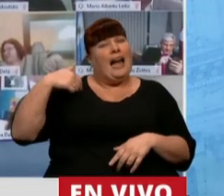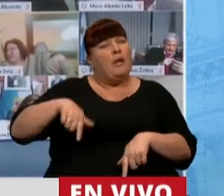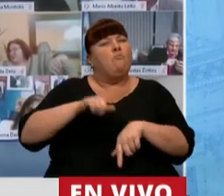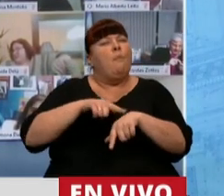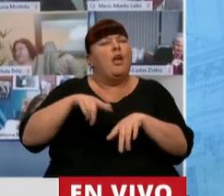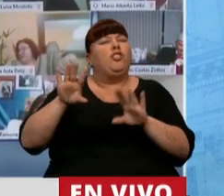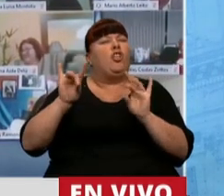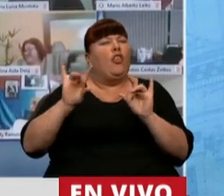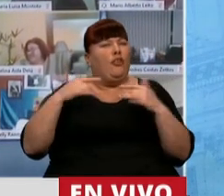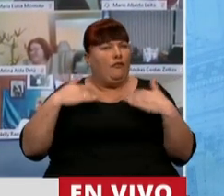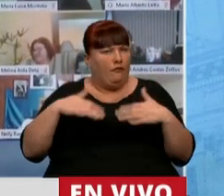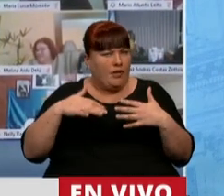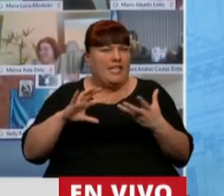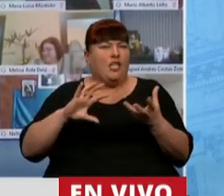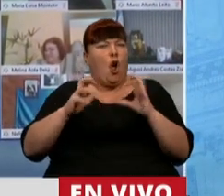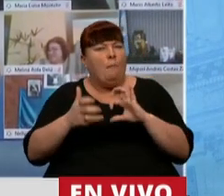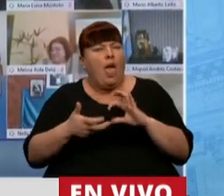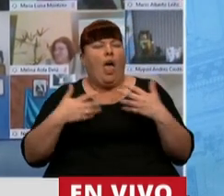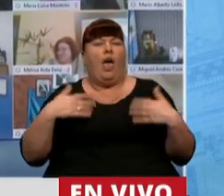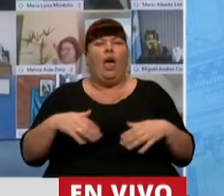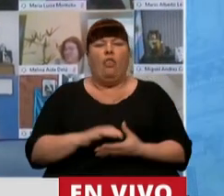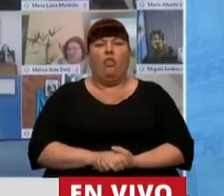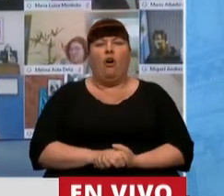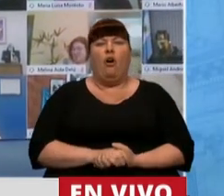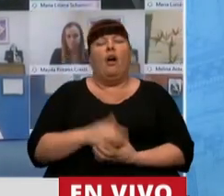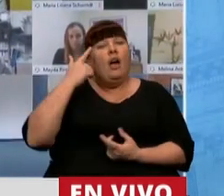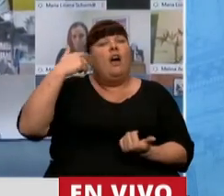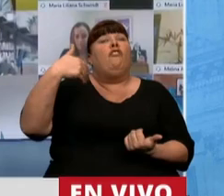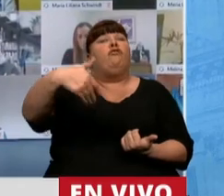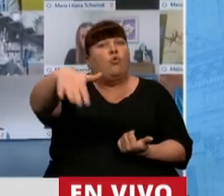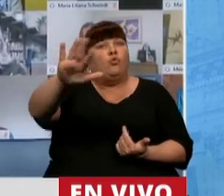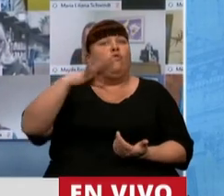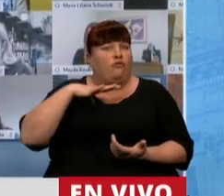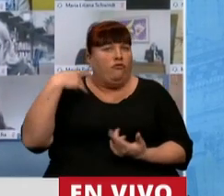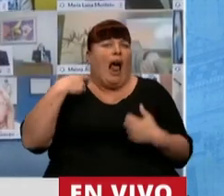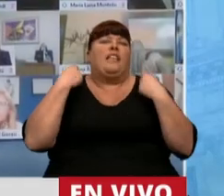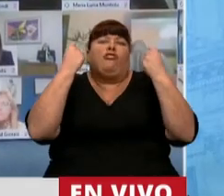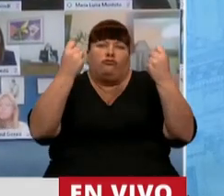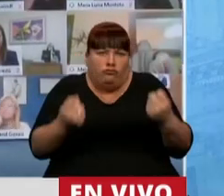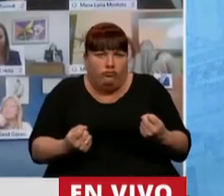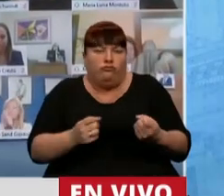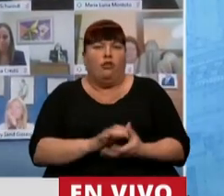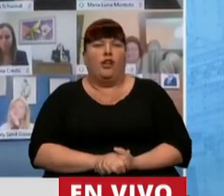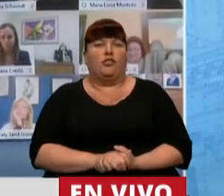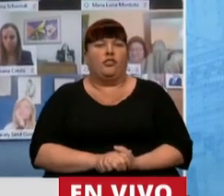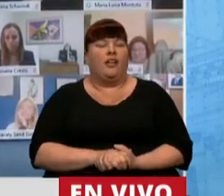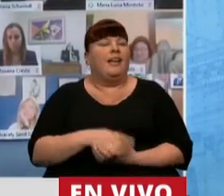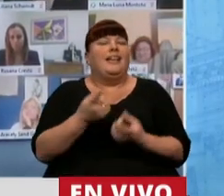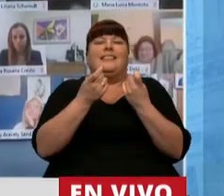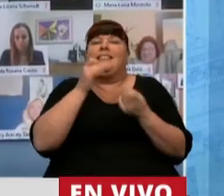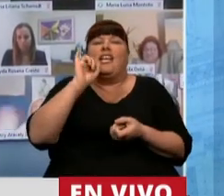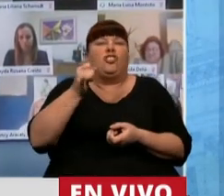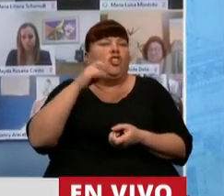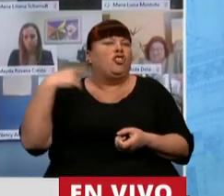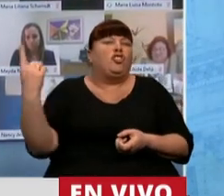situaciones muy difíciles, muy complejas. Nos espera un futuro por delante de mucho esfuerzo que va a requerir